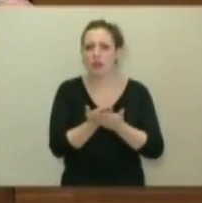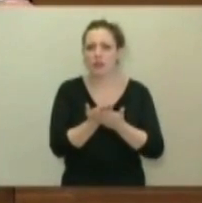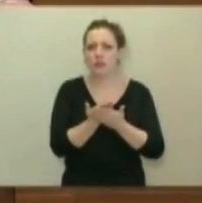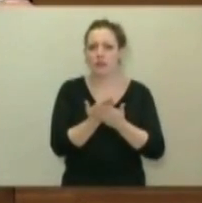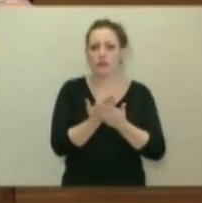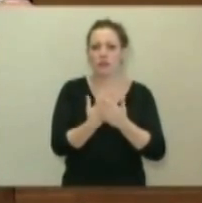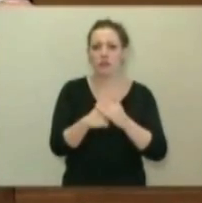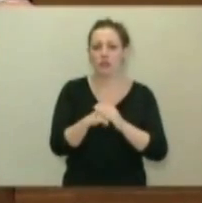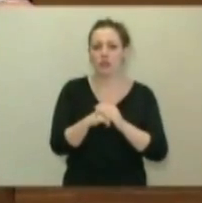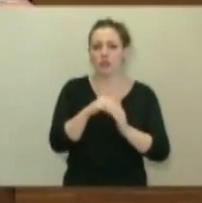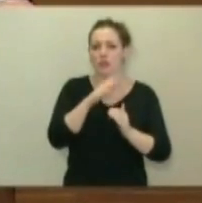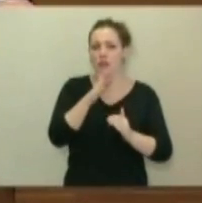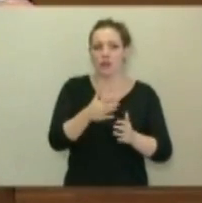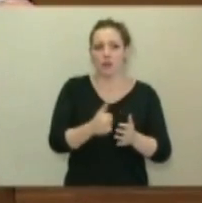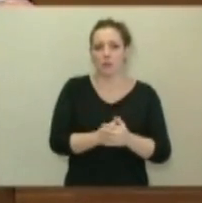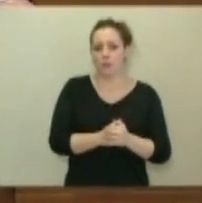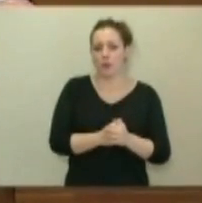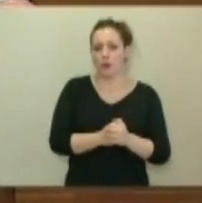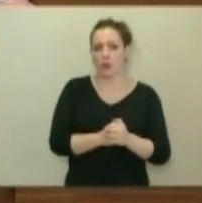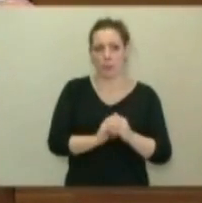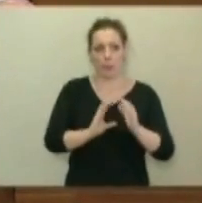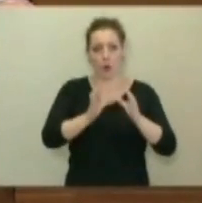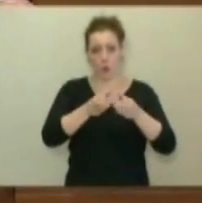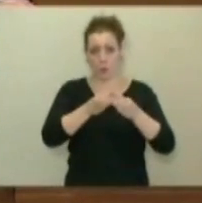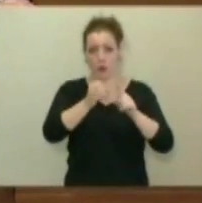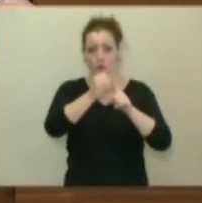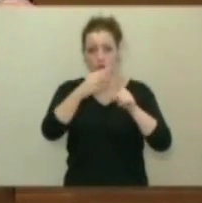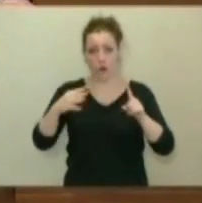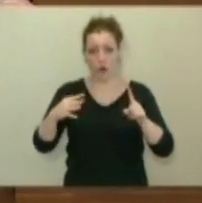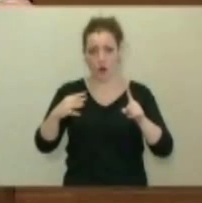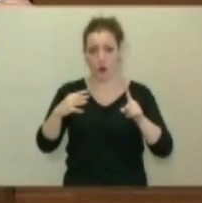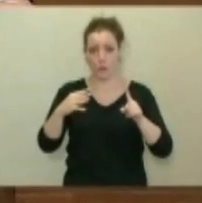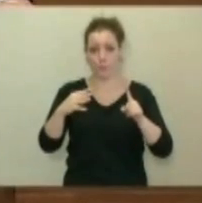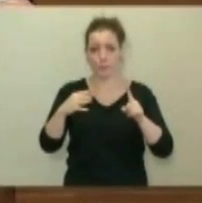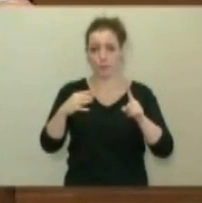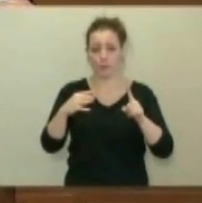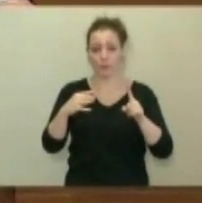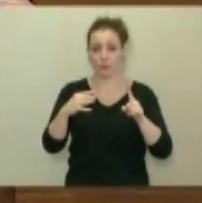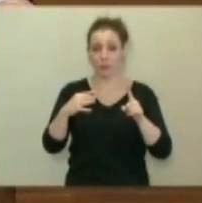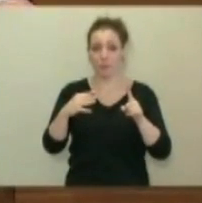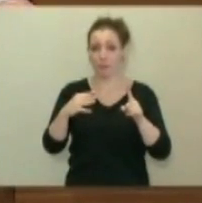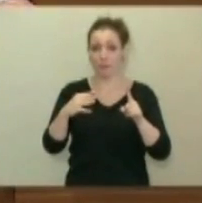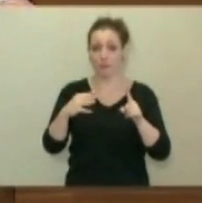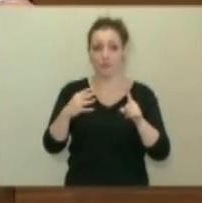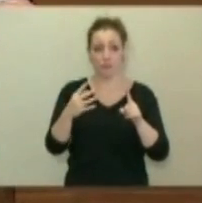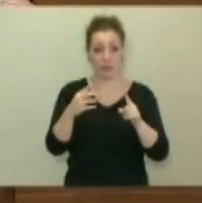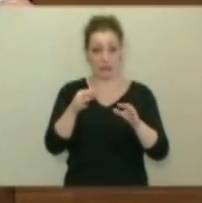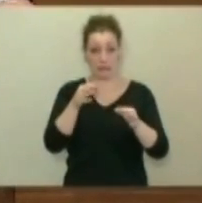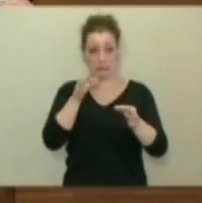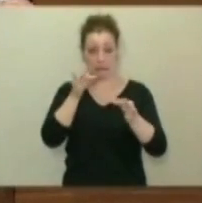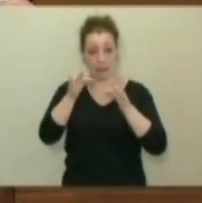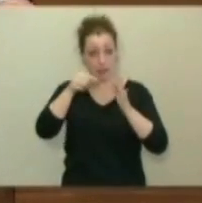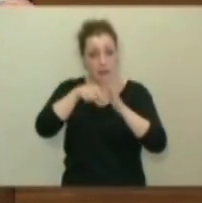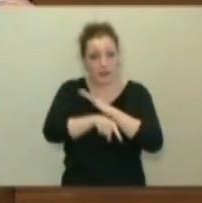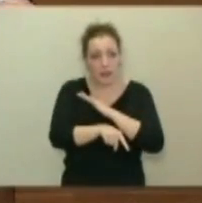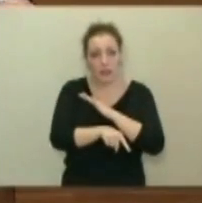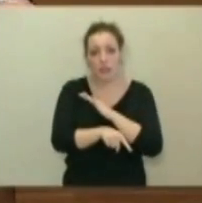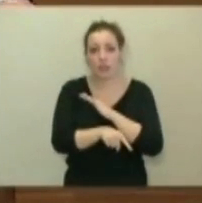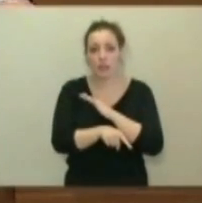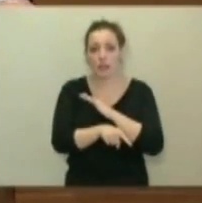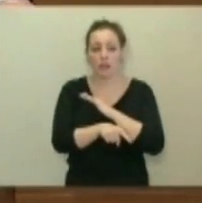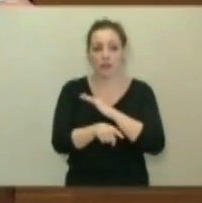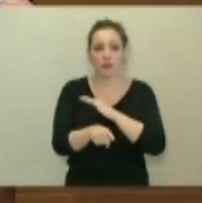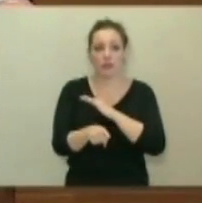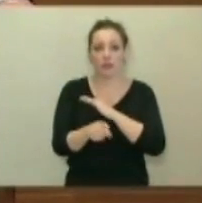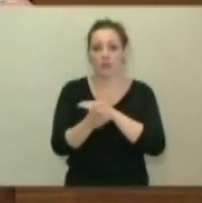de esas que nos acostumbra mucho su grupo, Foro Asturias, en fin, si hubiésemos que entrar al detalle y usásemos